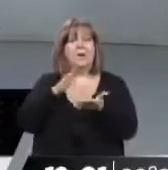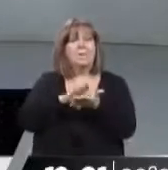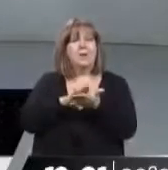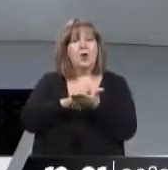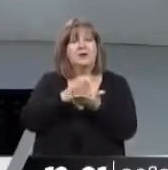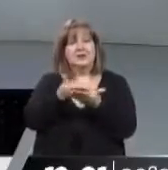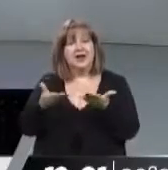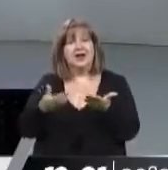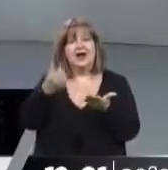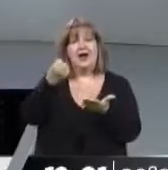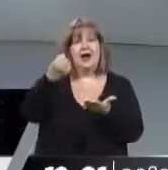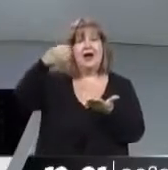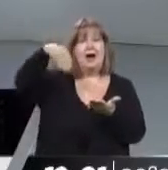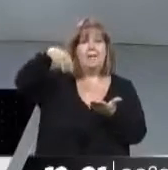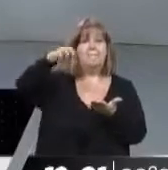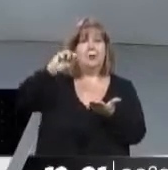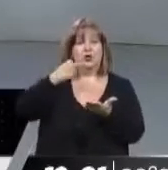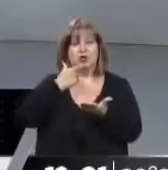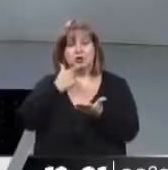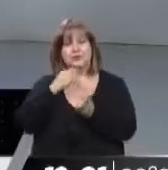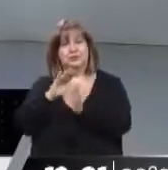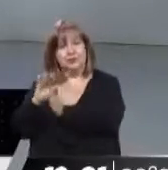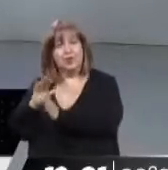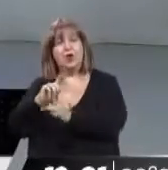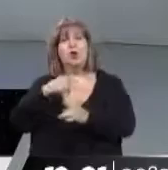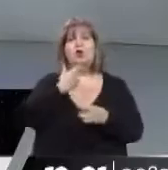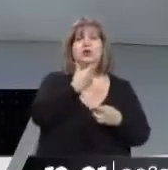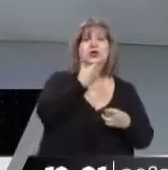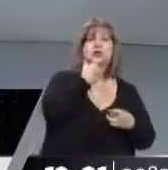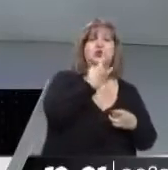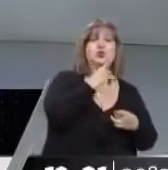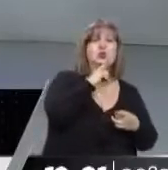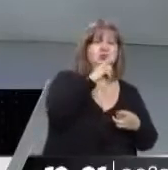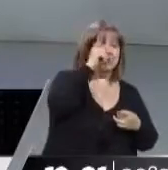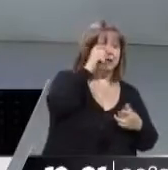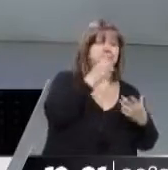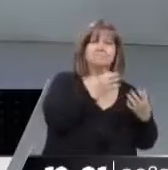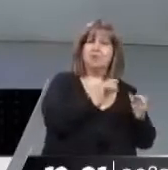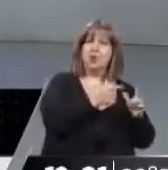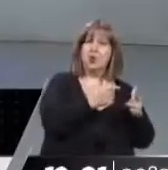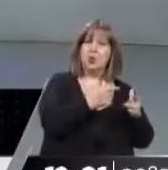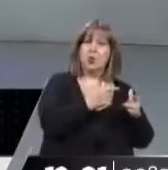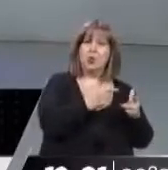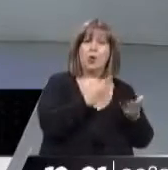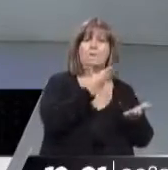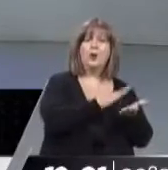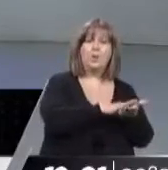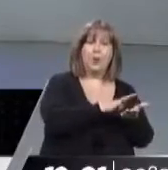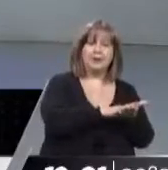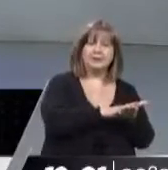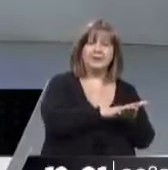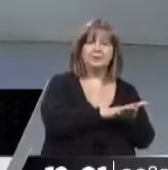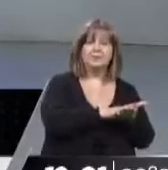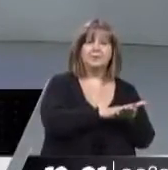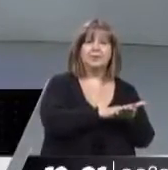Ampros? Bueno, por ejemplo, con el SUTE se habían sentado a ver otros aspectos, no hubo una propuesta específica porcentual, pero sí donde